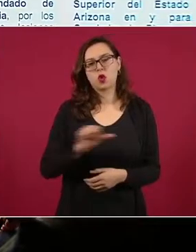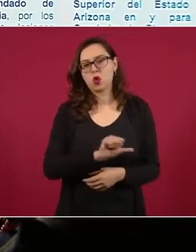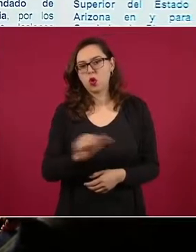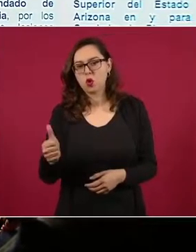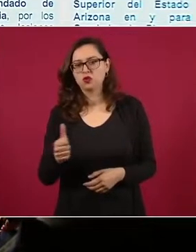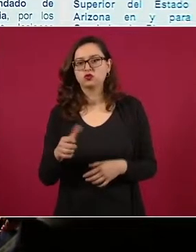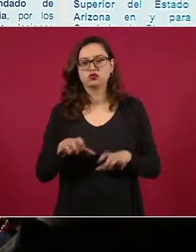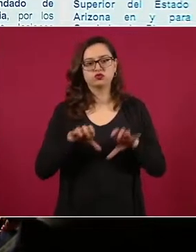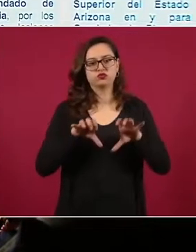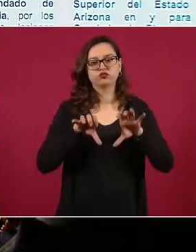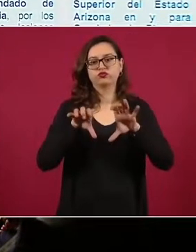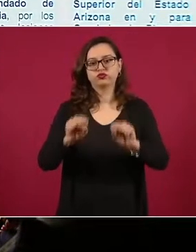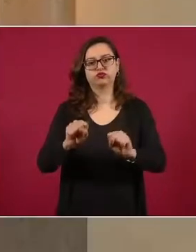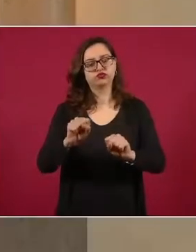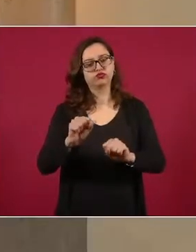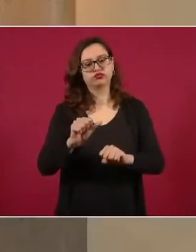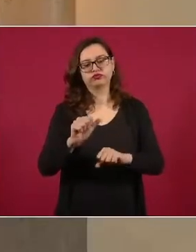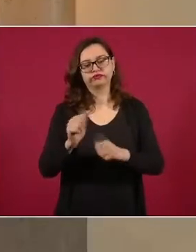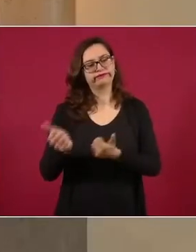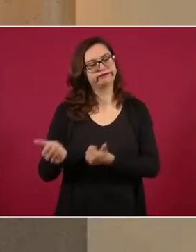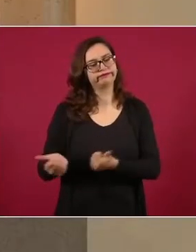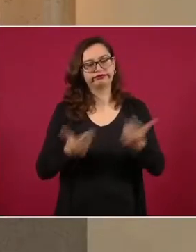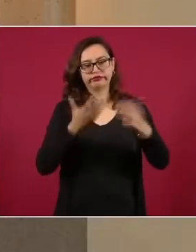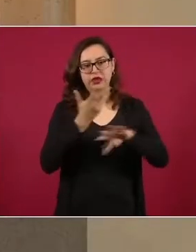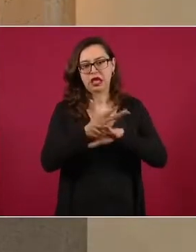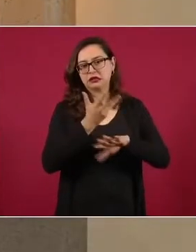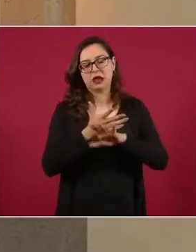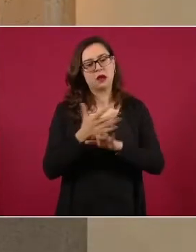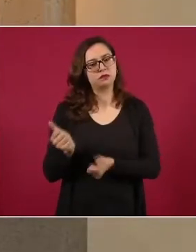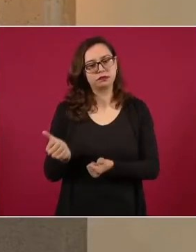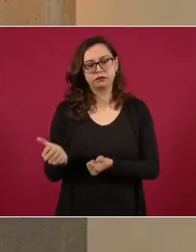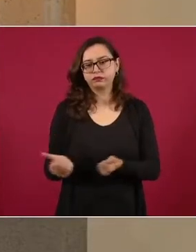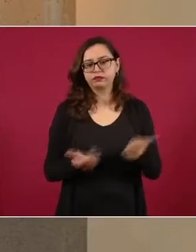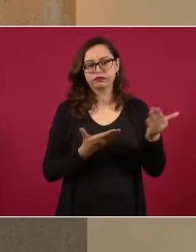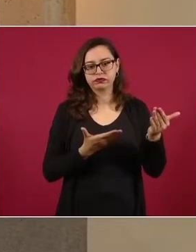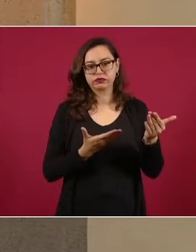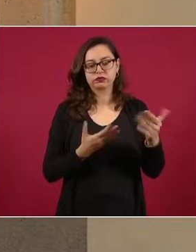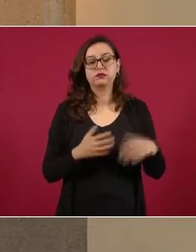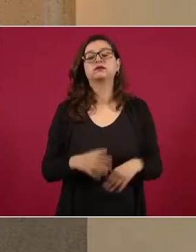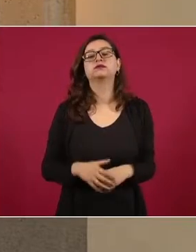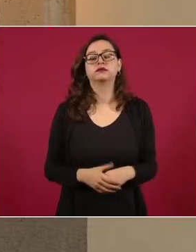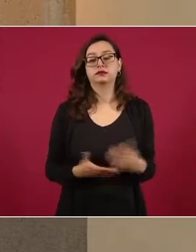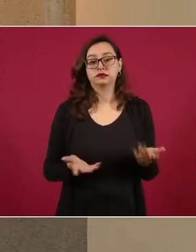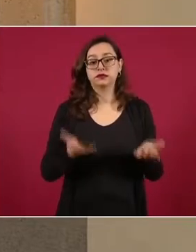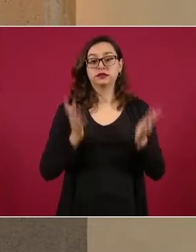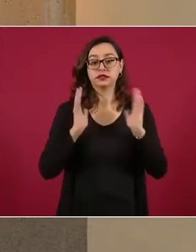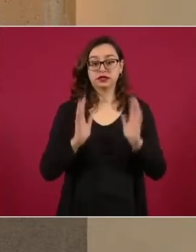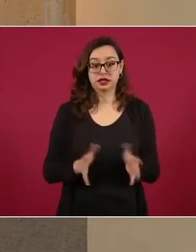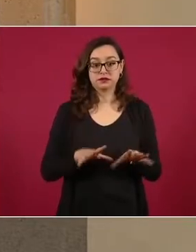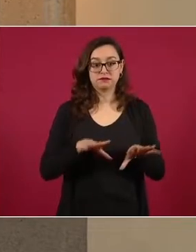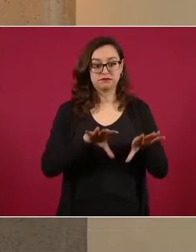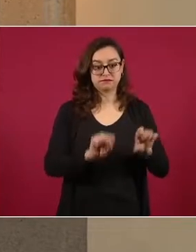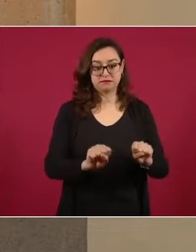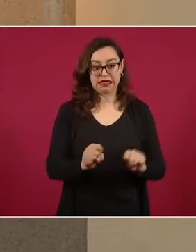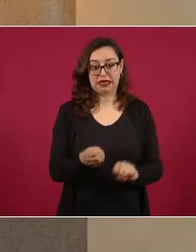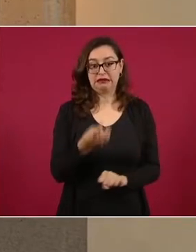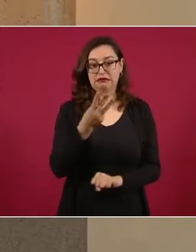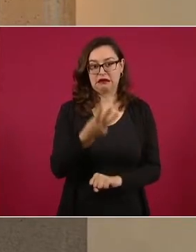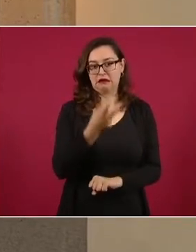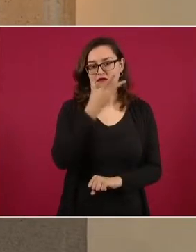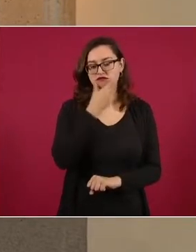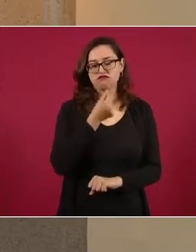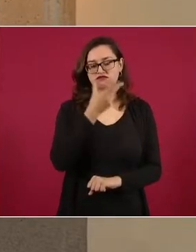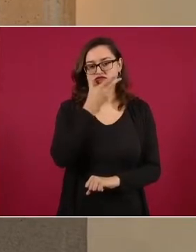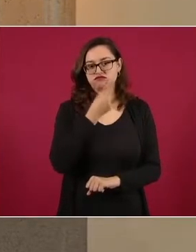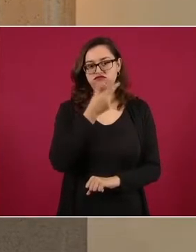de extradición realizados, la Fiscalía informó que fueron entregados en extradición tres masculinos